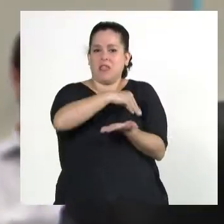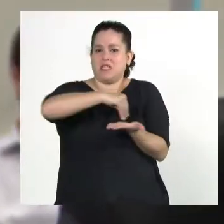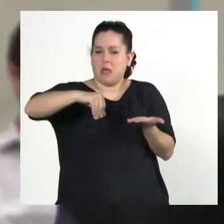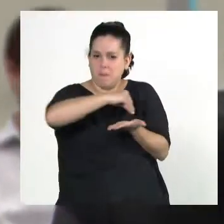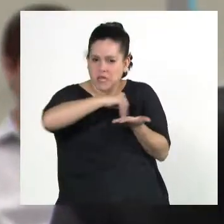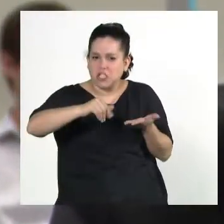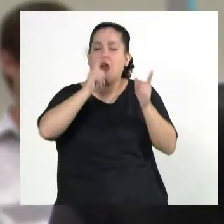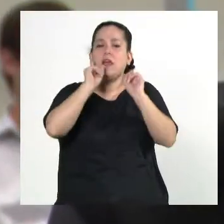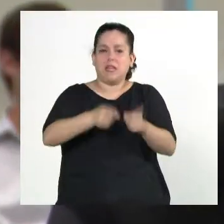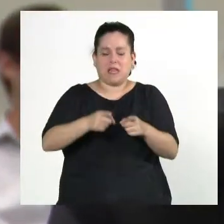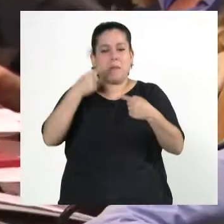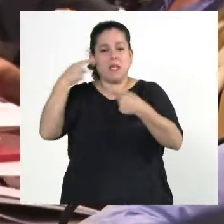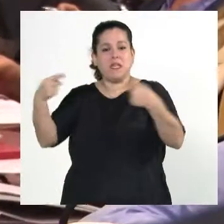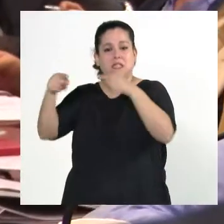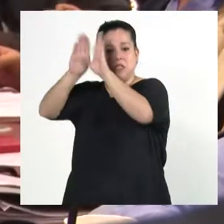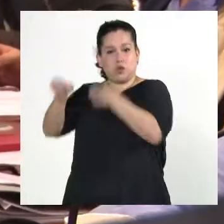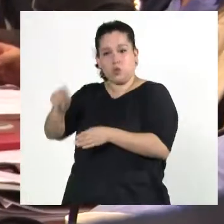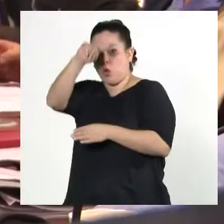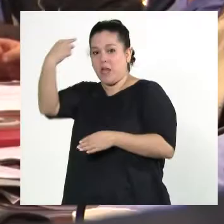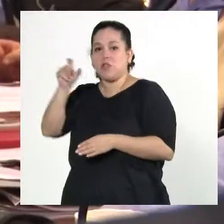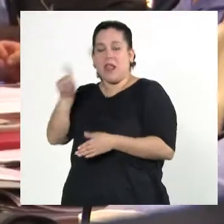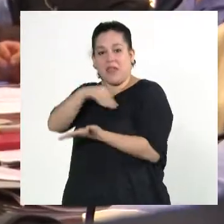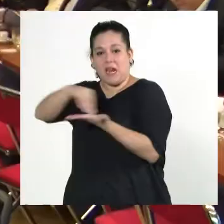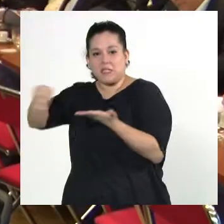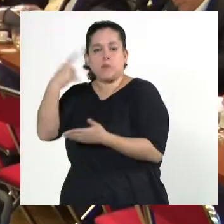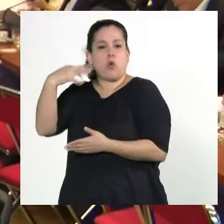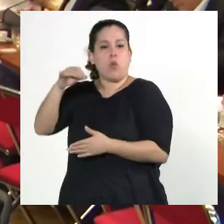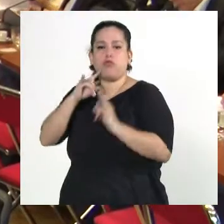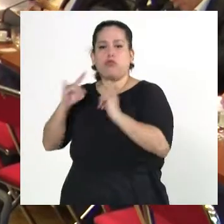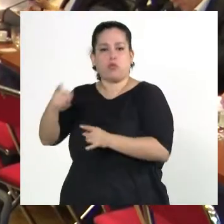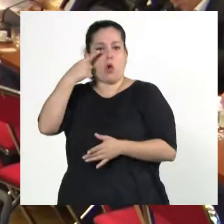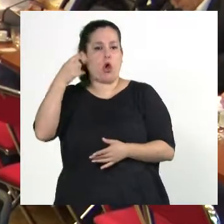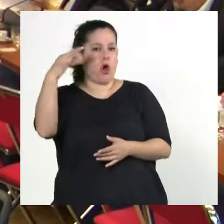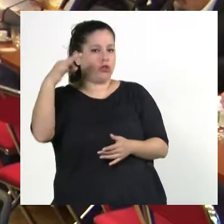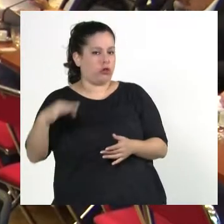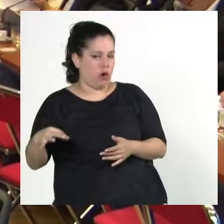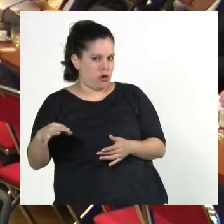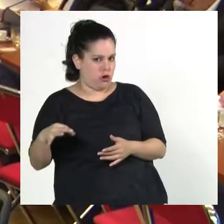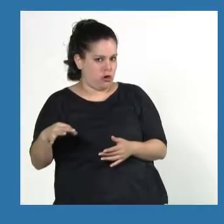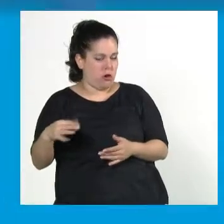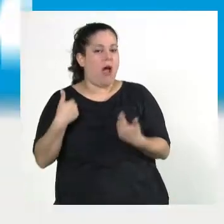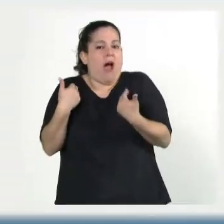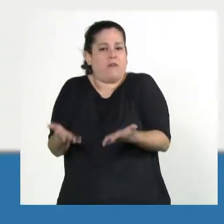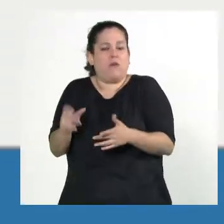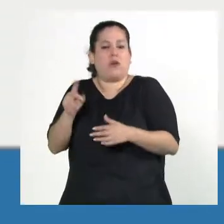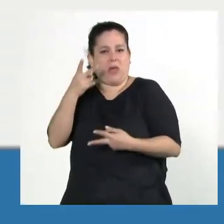funcionamiento del Instituto Nacional de Semillas como organismo único de control, favoreciendo a los investigadores nacionales.